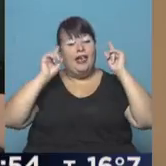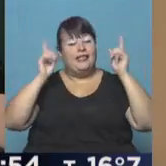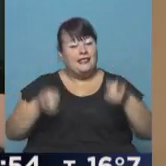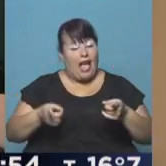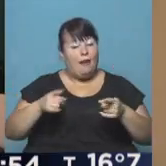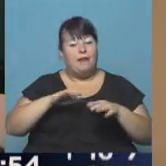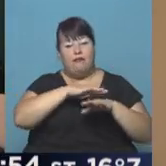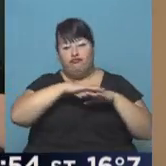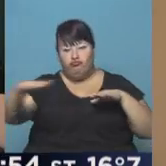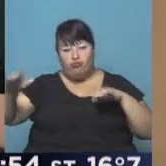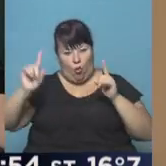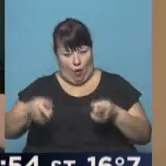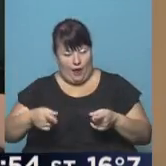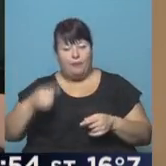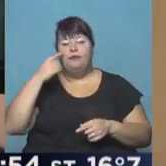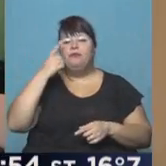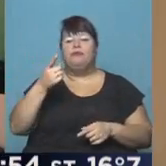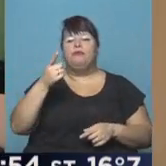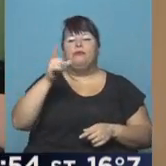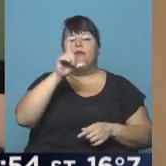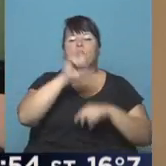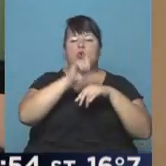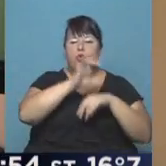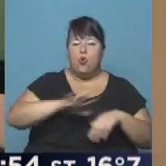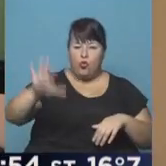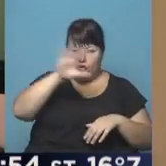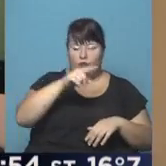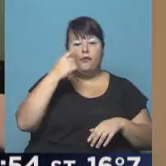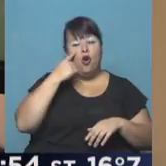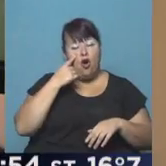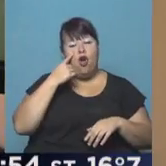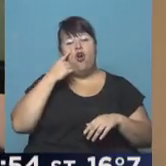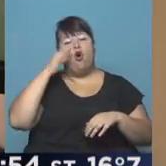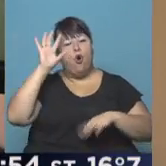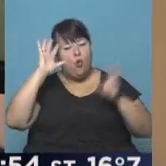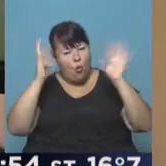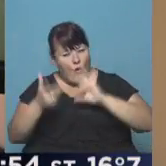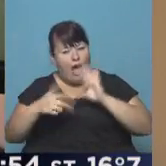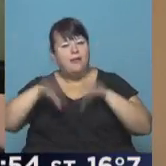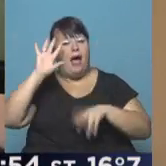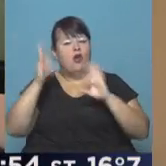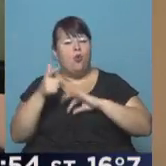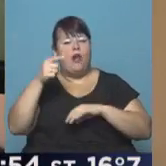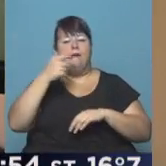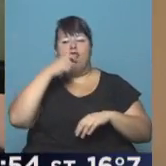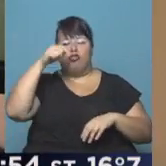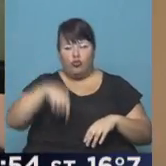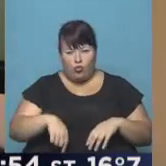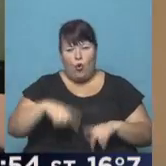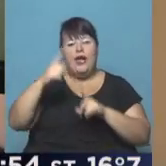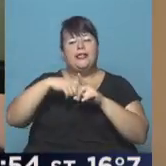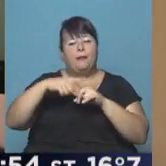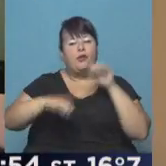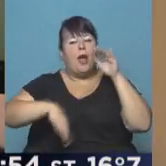en las mesetas. Nos vamos a la región Cuyana. Bueno, algo de nubosidad, un poquito más nublado aquí en el sur de Mendoza, la